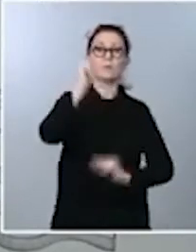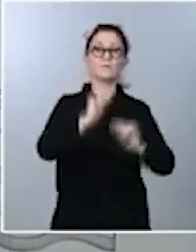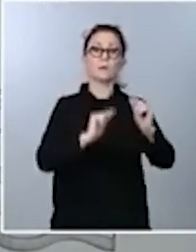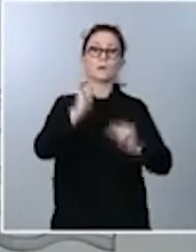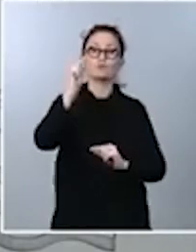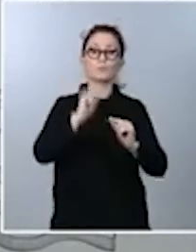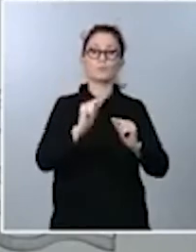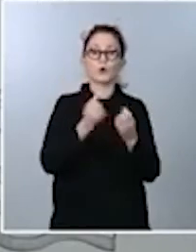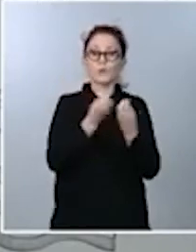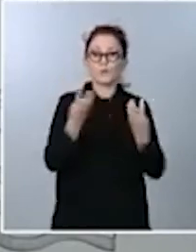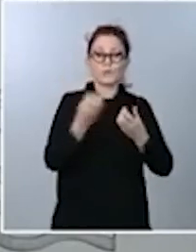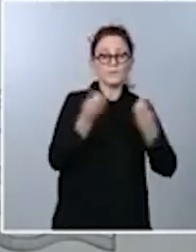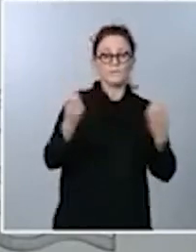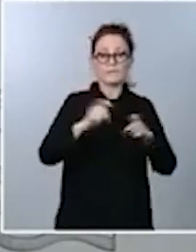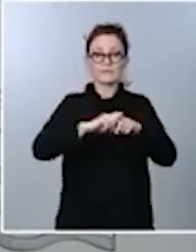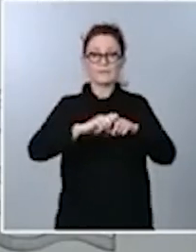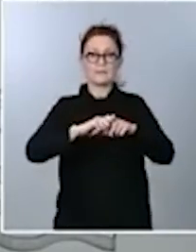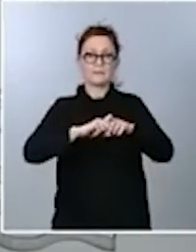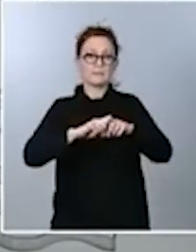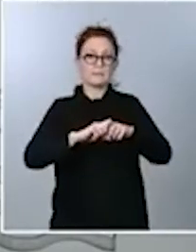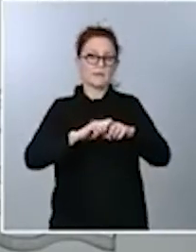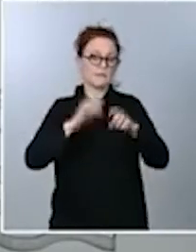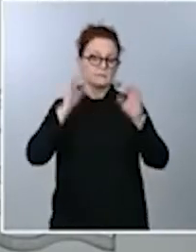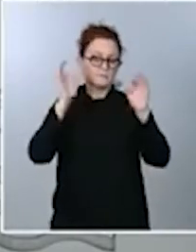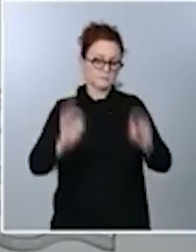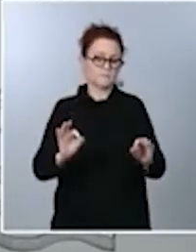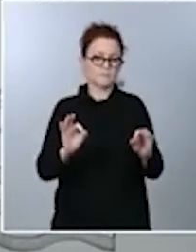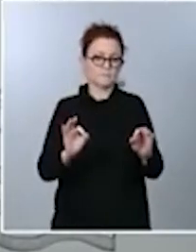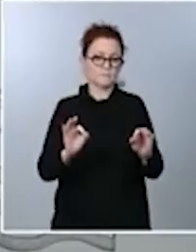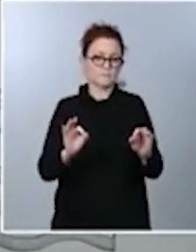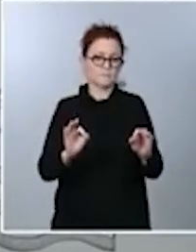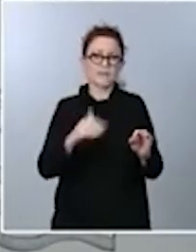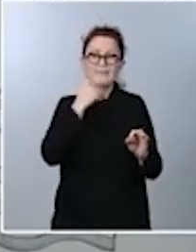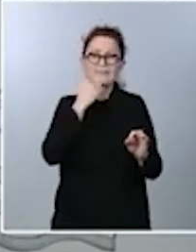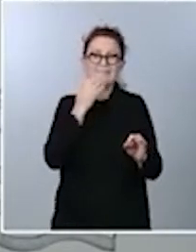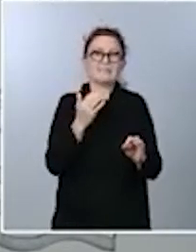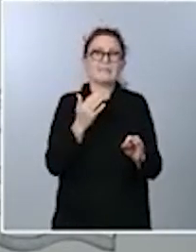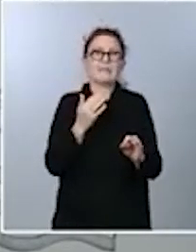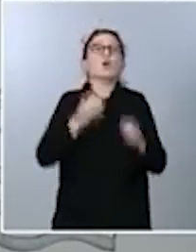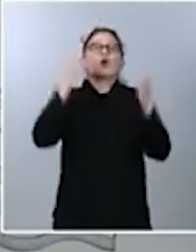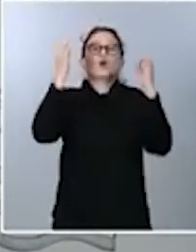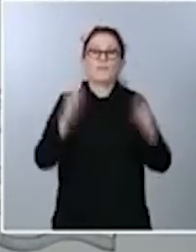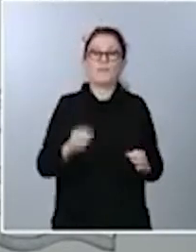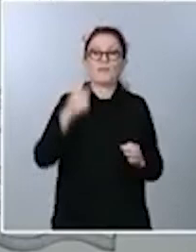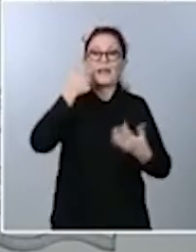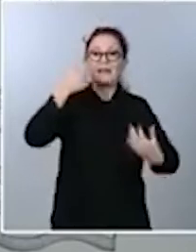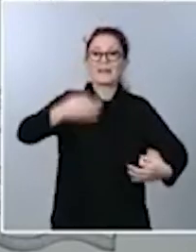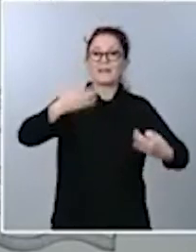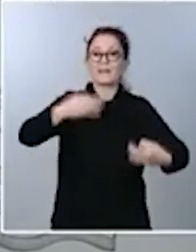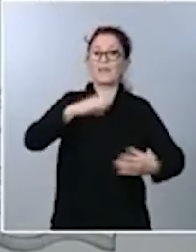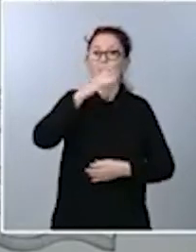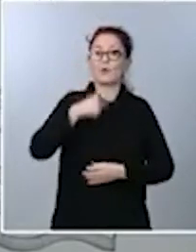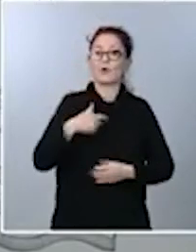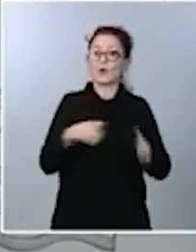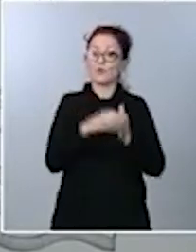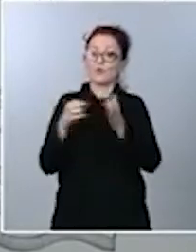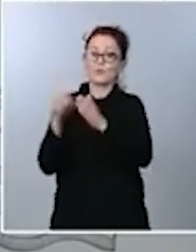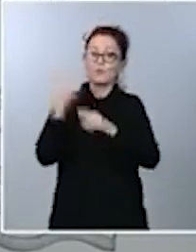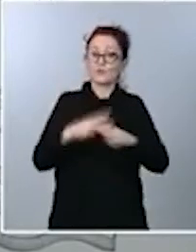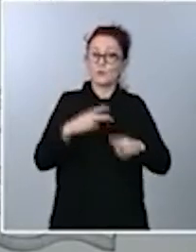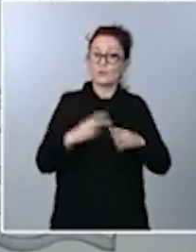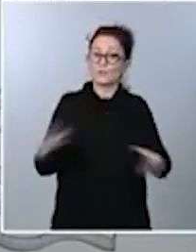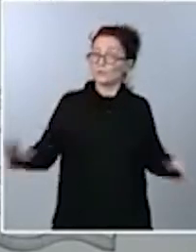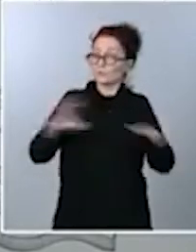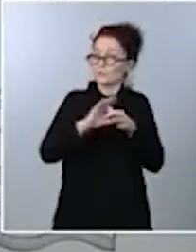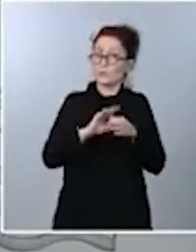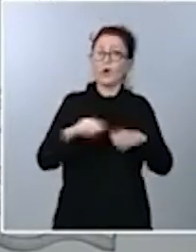con todas sus características, y estoy convencida de que eso va a ser una realidad, no solamente por las fuerzas políticas que componen el Gobierno, sino,